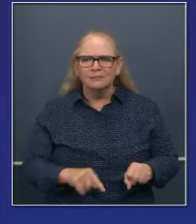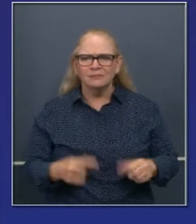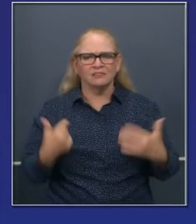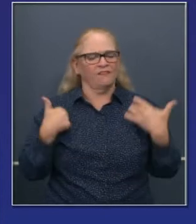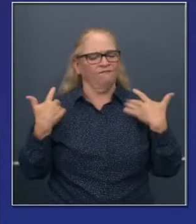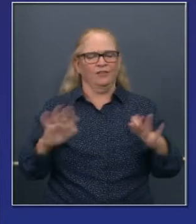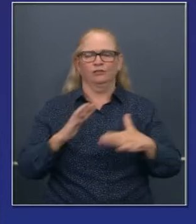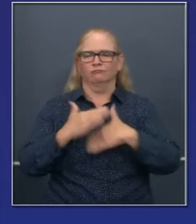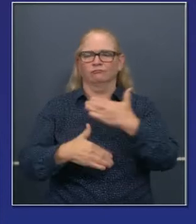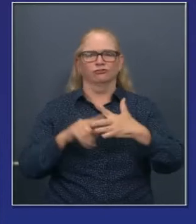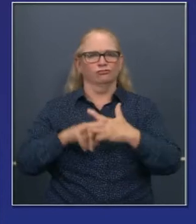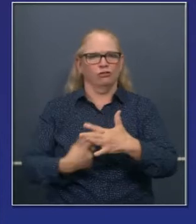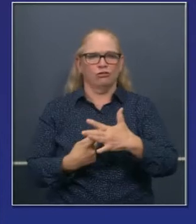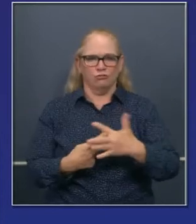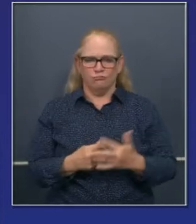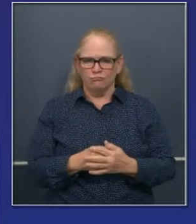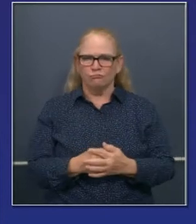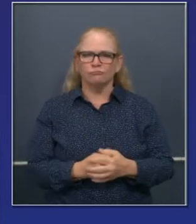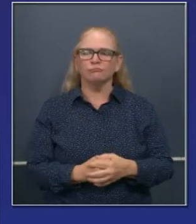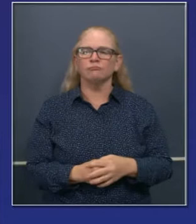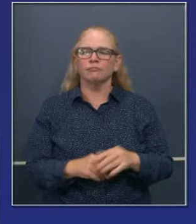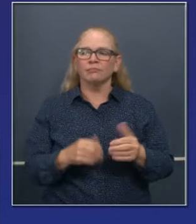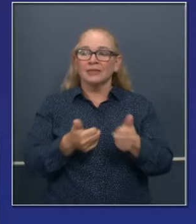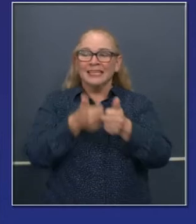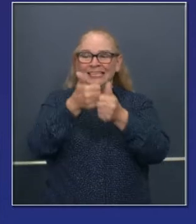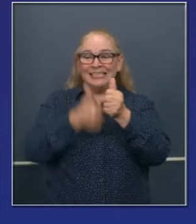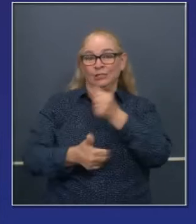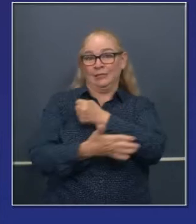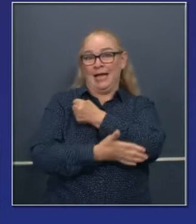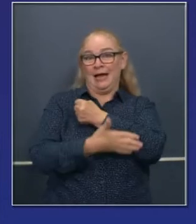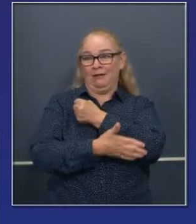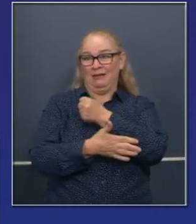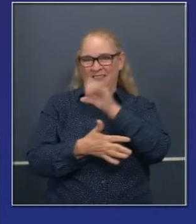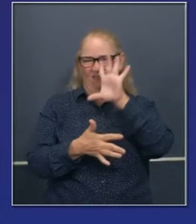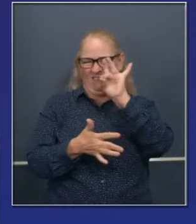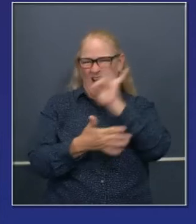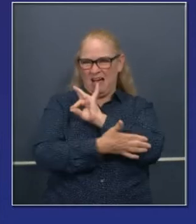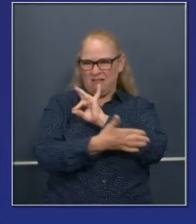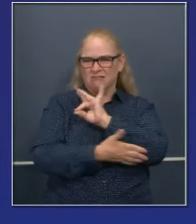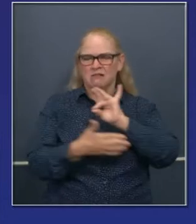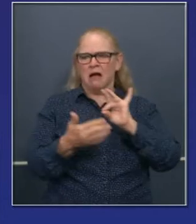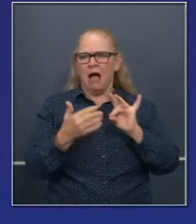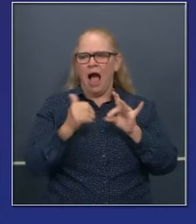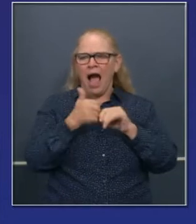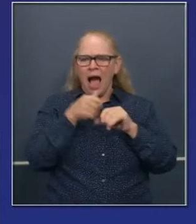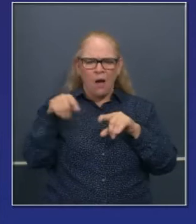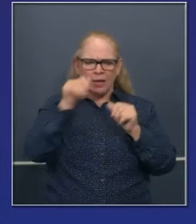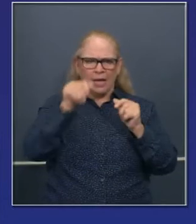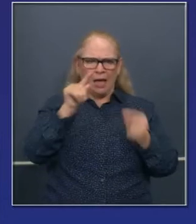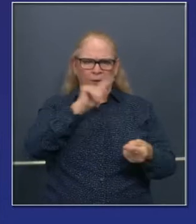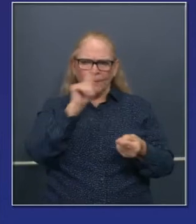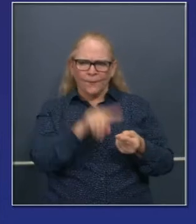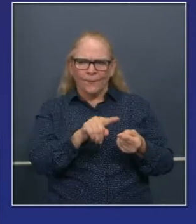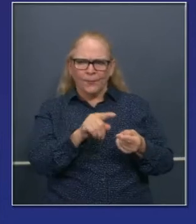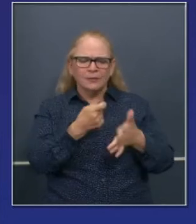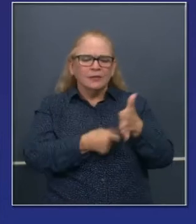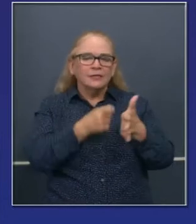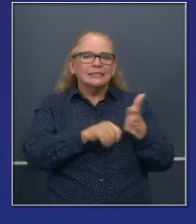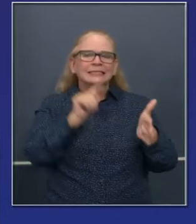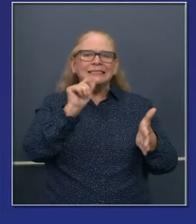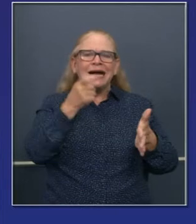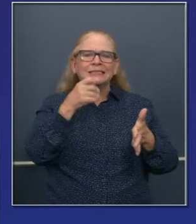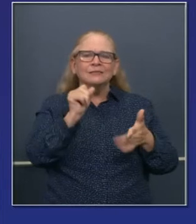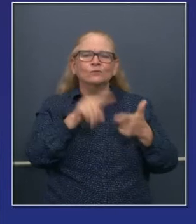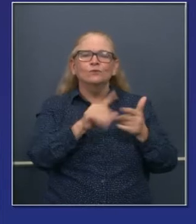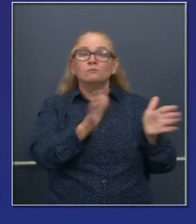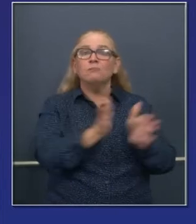Ya hemos simplificado los métodos del condado de reducir costos de impuestos con los pequeños negocios. Ya